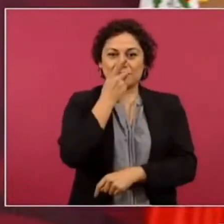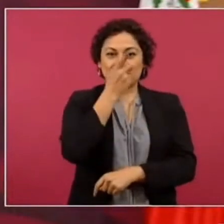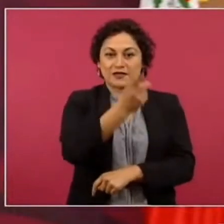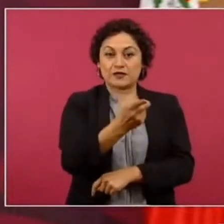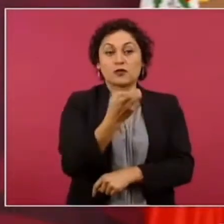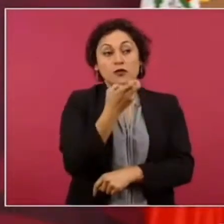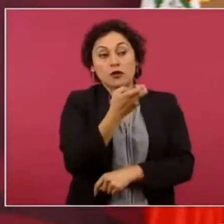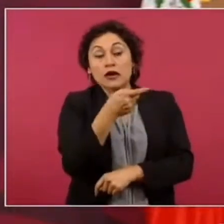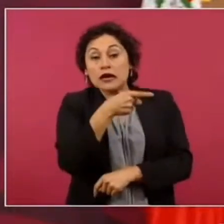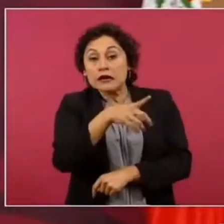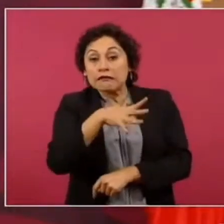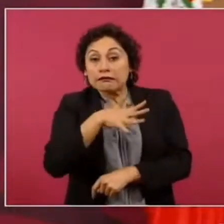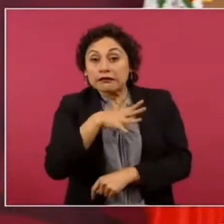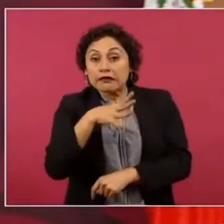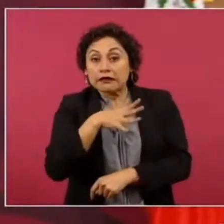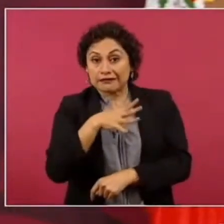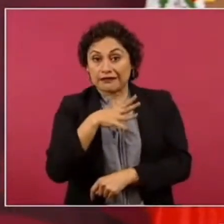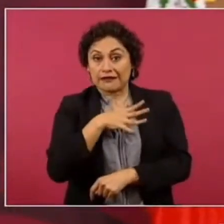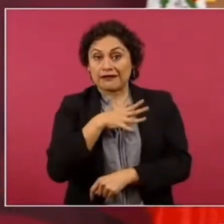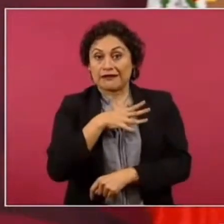más importantes del mundo.